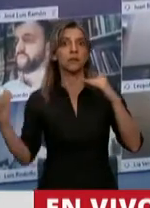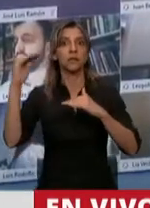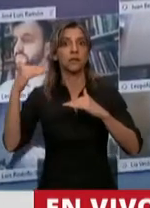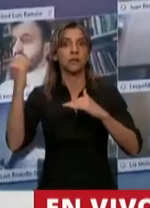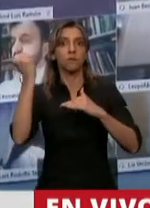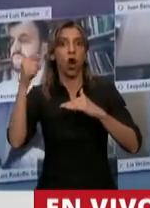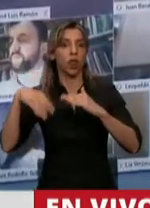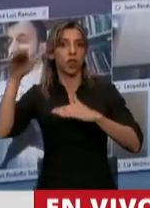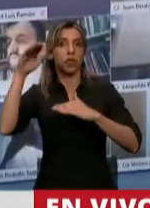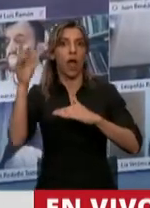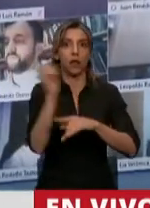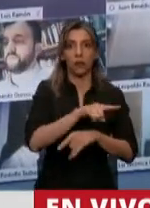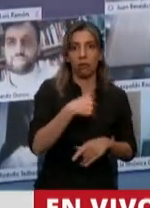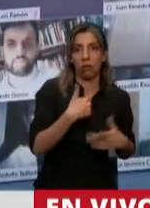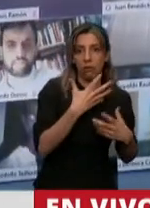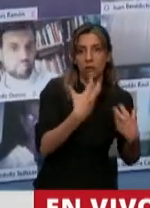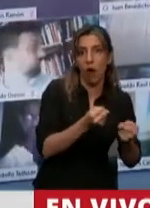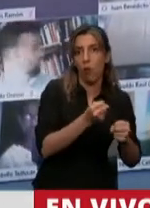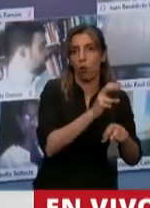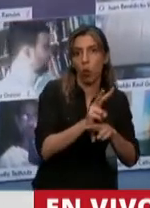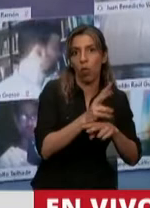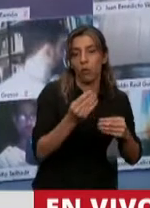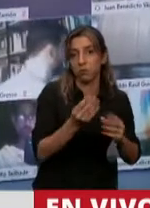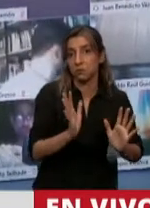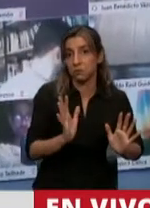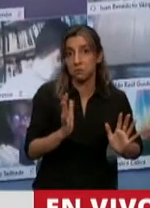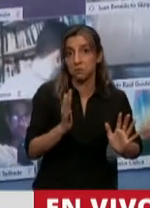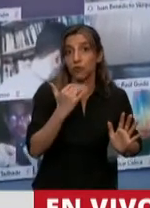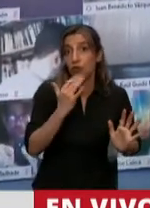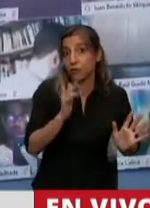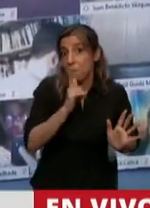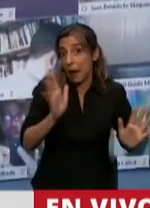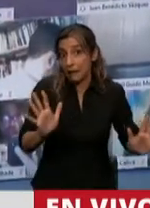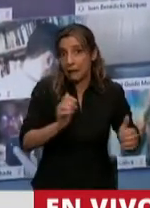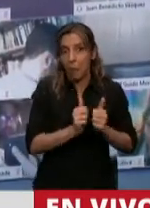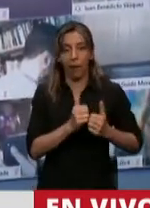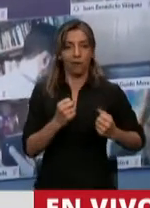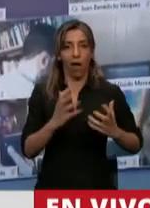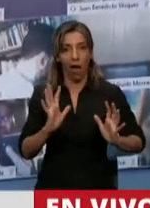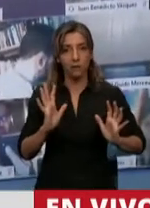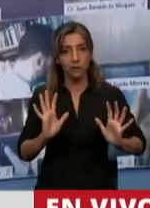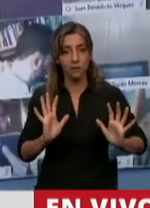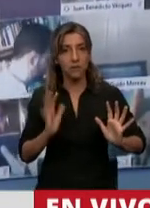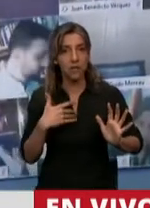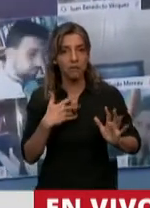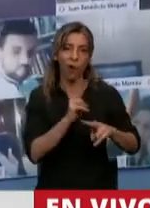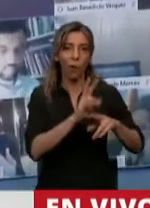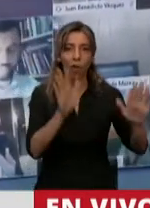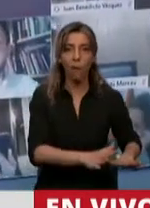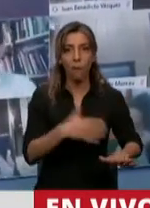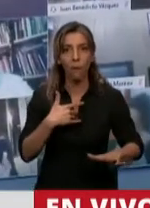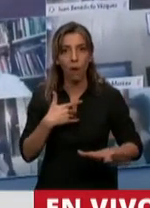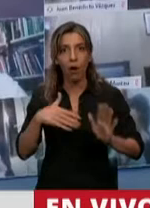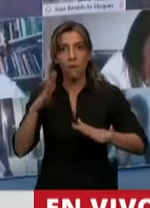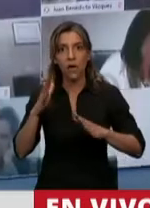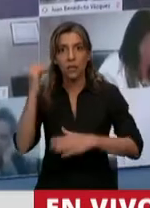tremendos en cuanto a la protección de la vida y la salud de las personas. No obstante ello, creo que